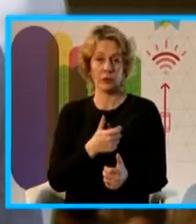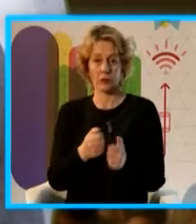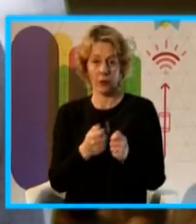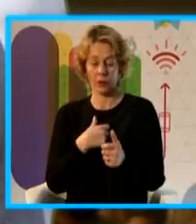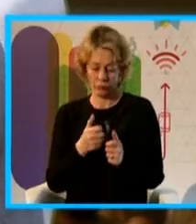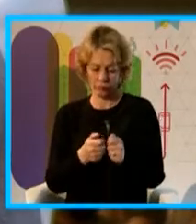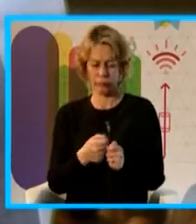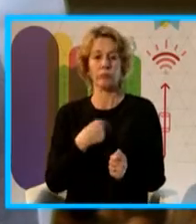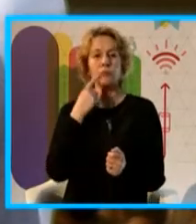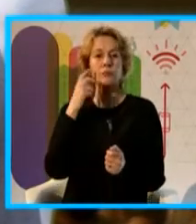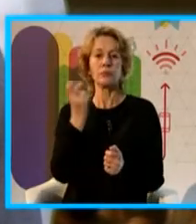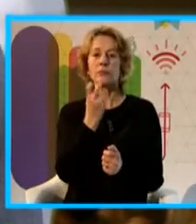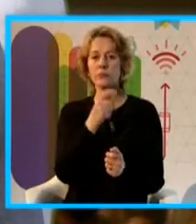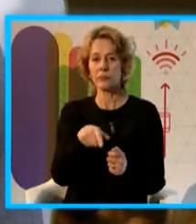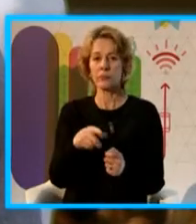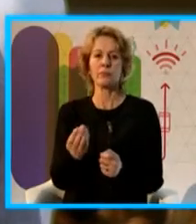en la aplicación